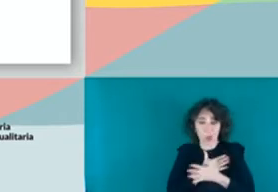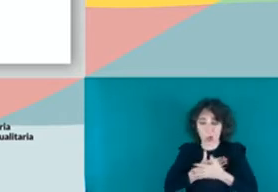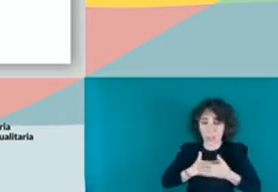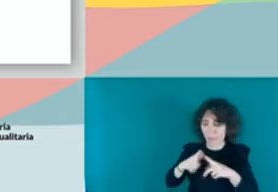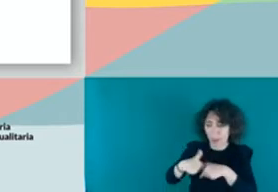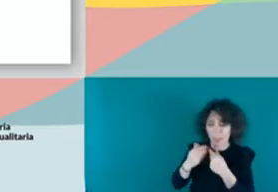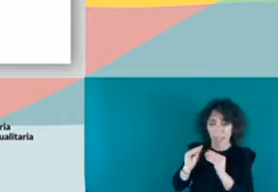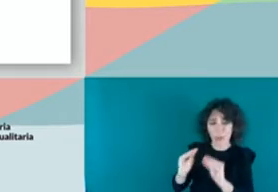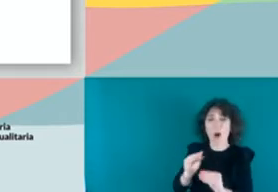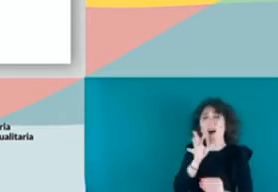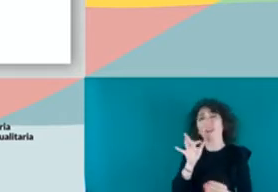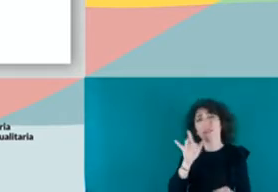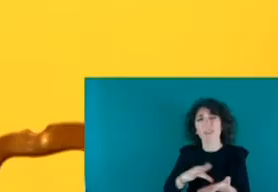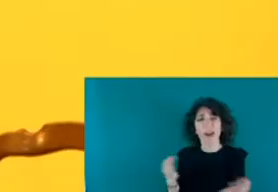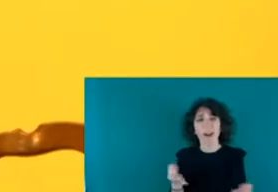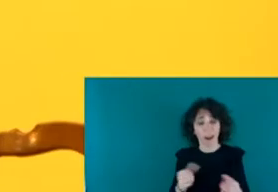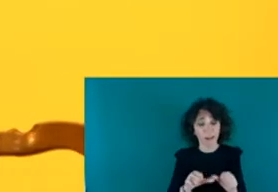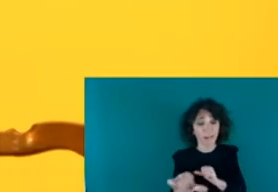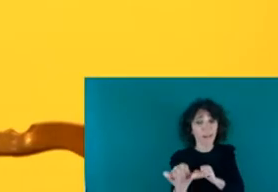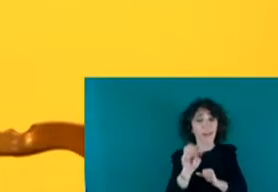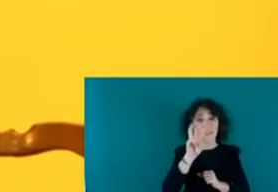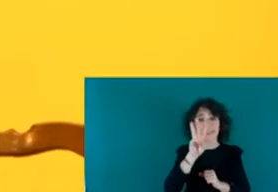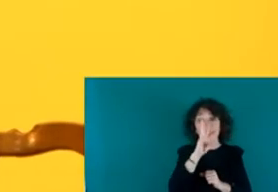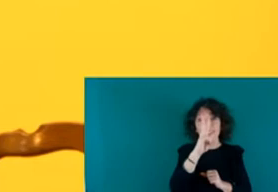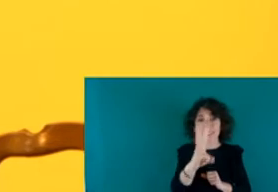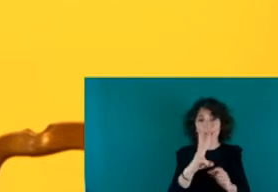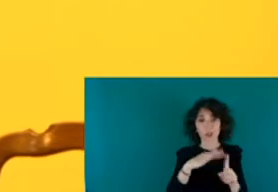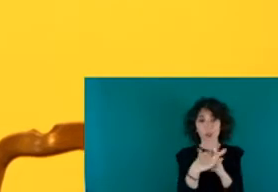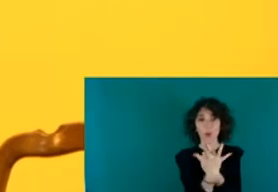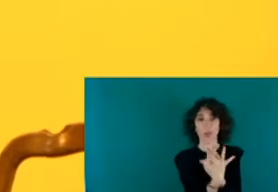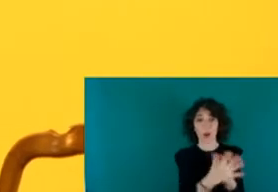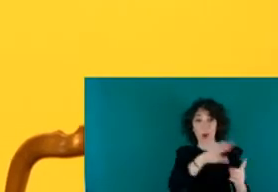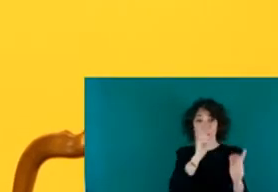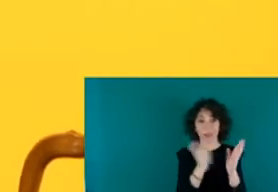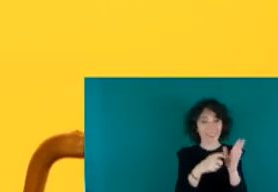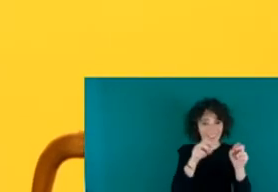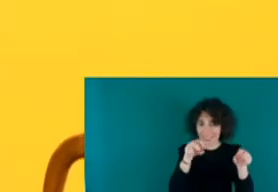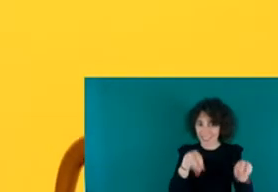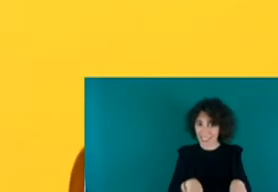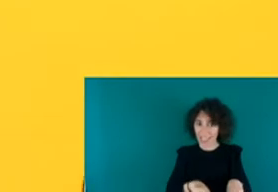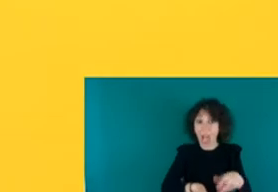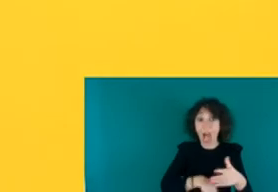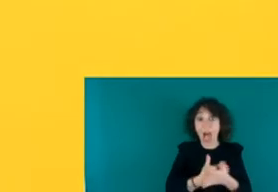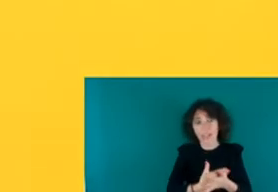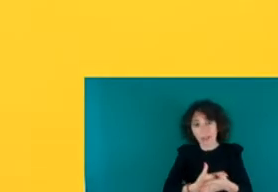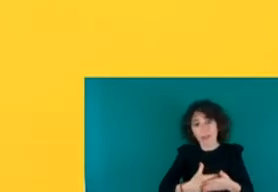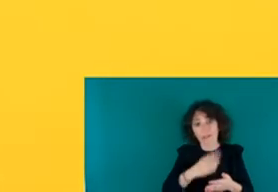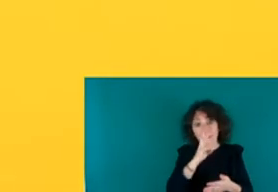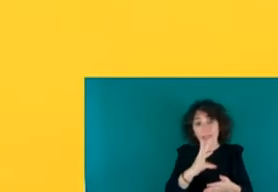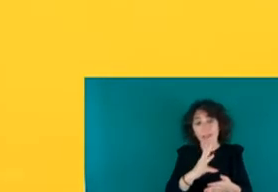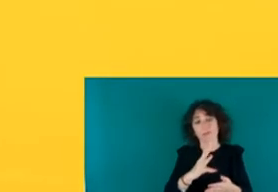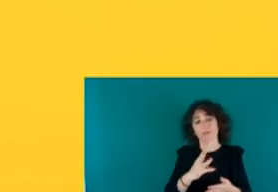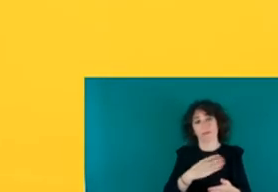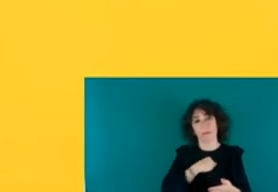espera es estar tres años en situación irregular para poder tener su documentación y para poder